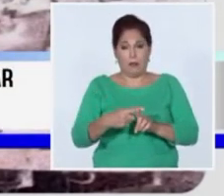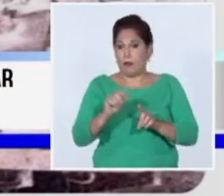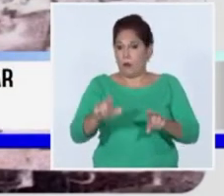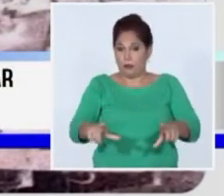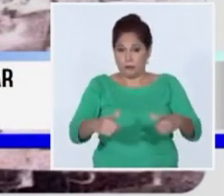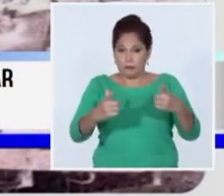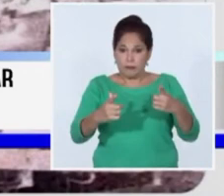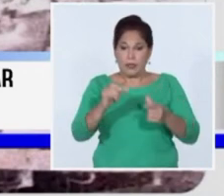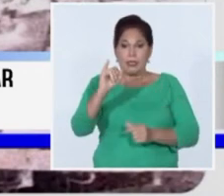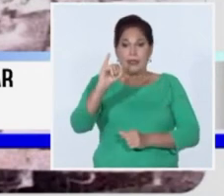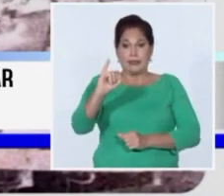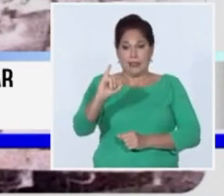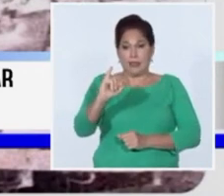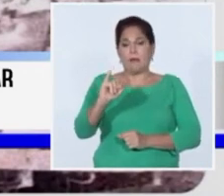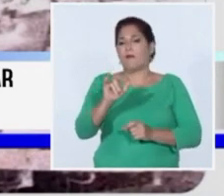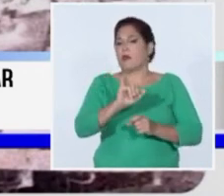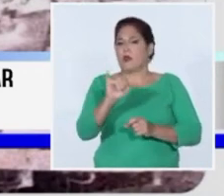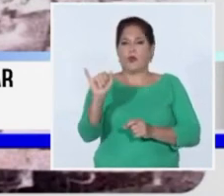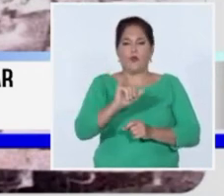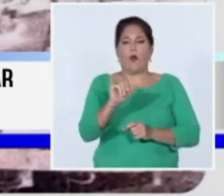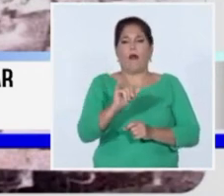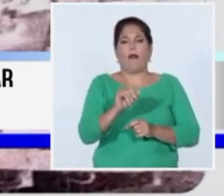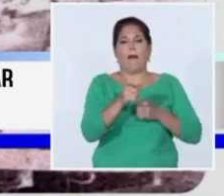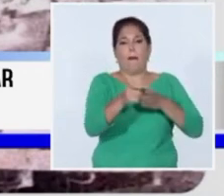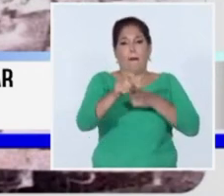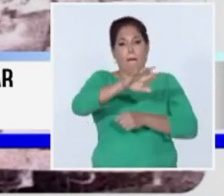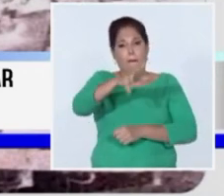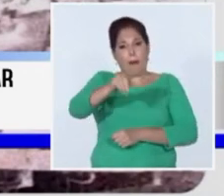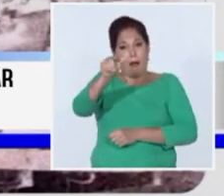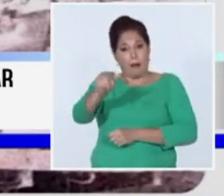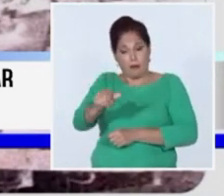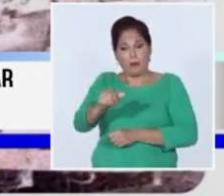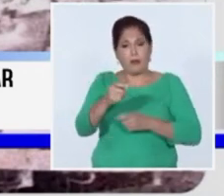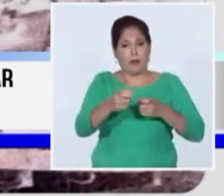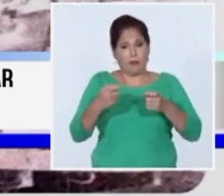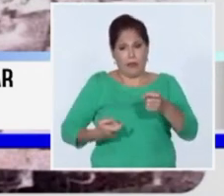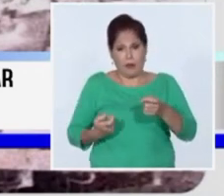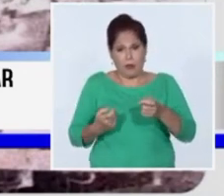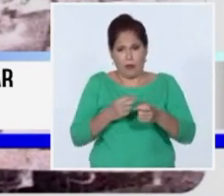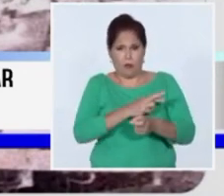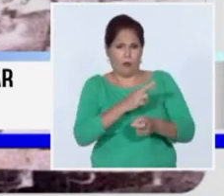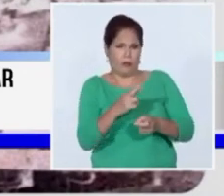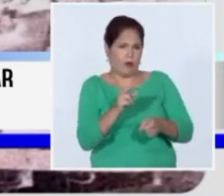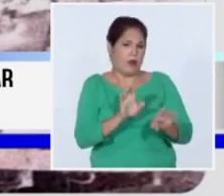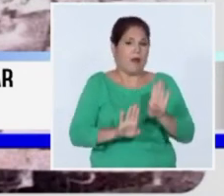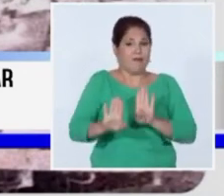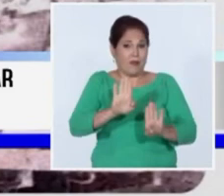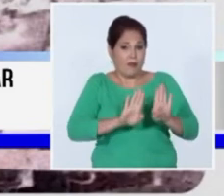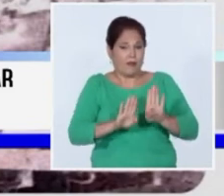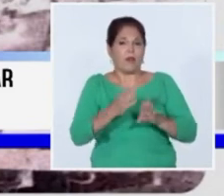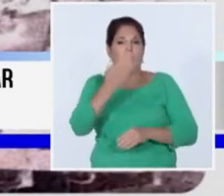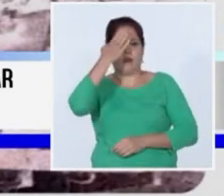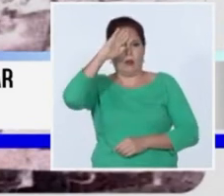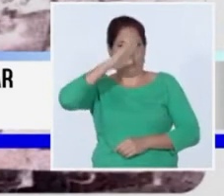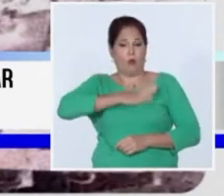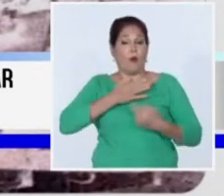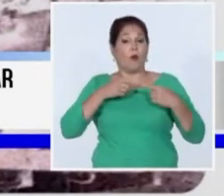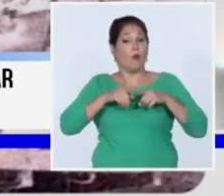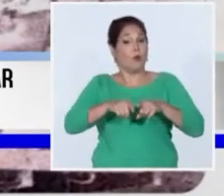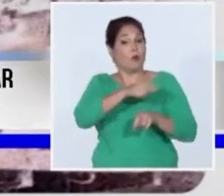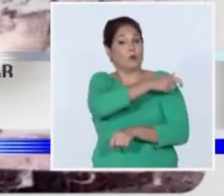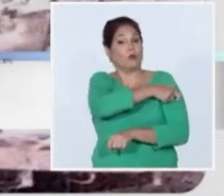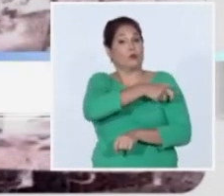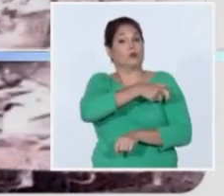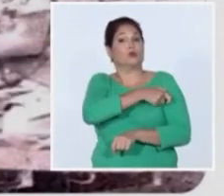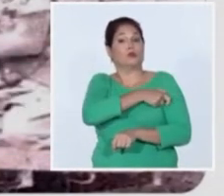marina de guerra revolucionaria heredera de los honorables protagonistas de la acción armada junto al movimiento 26 de julio con Camacho Aguilera